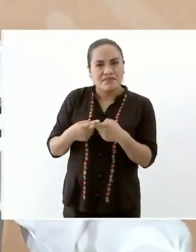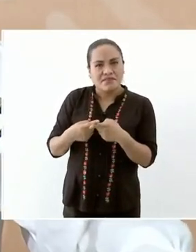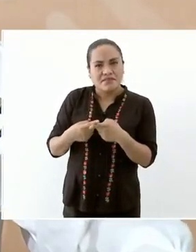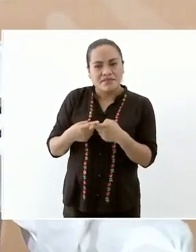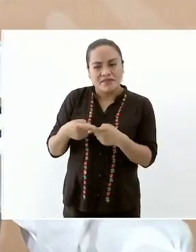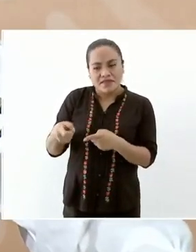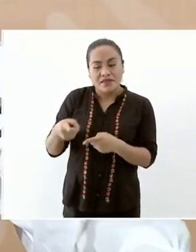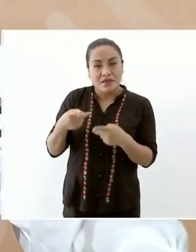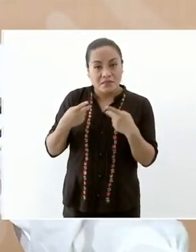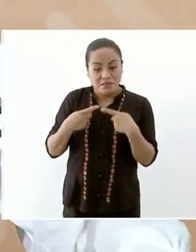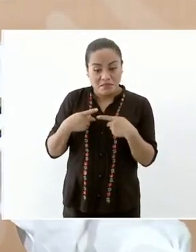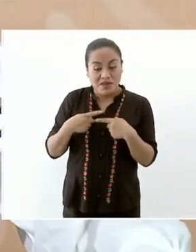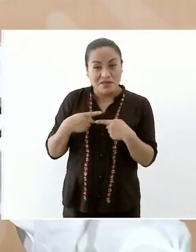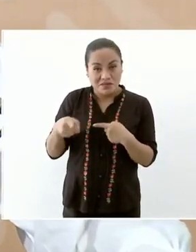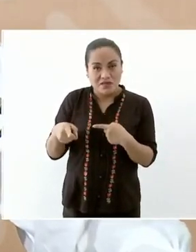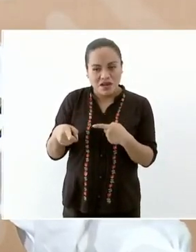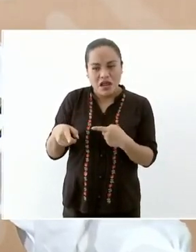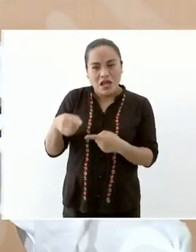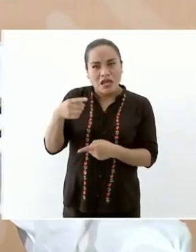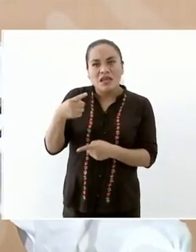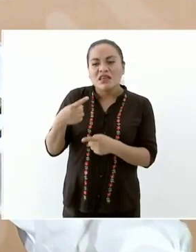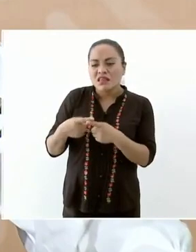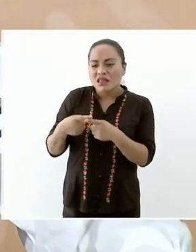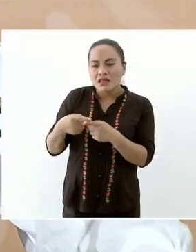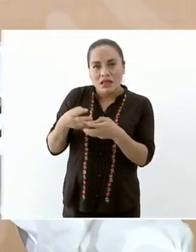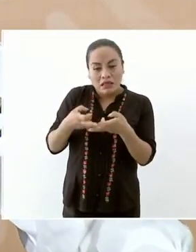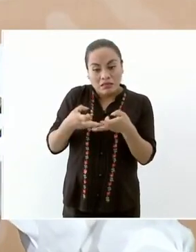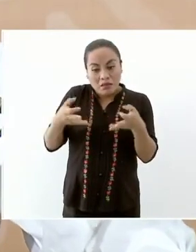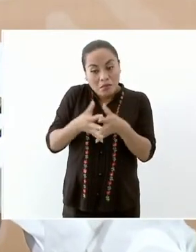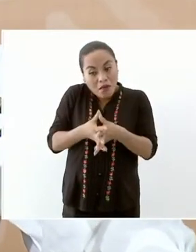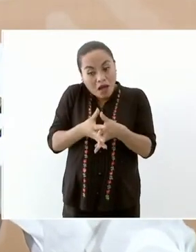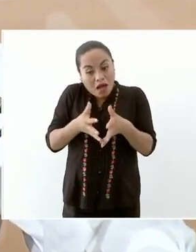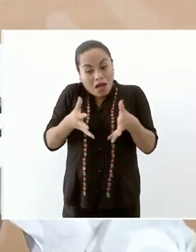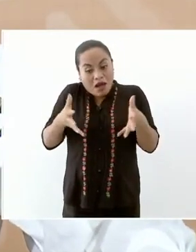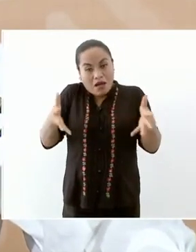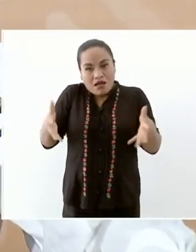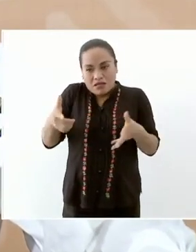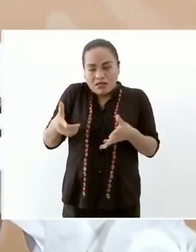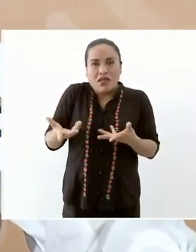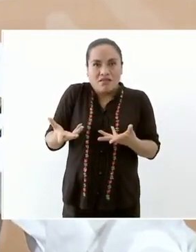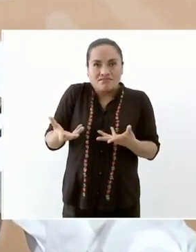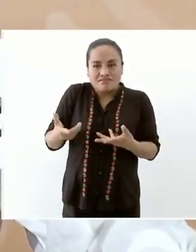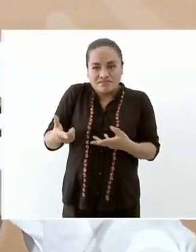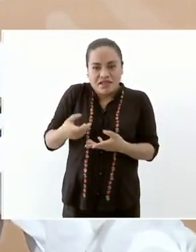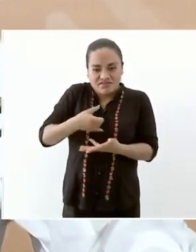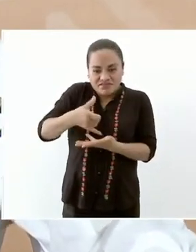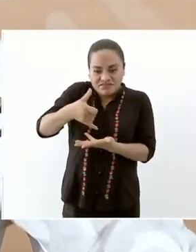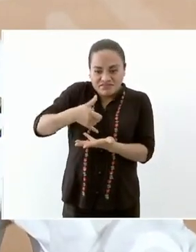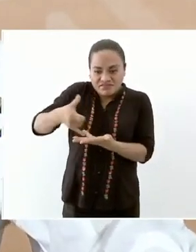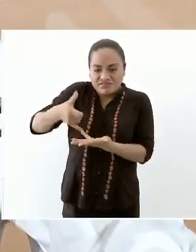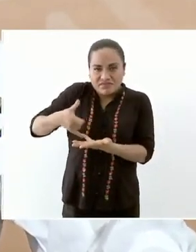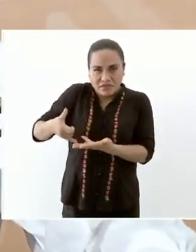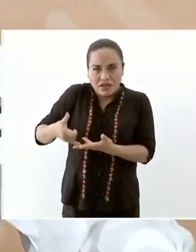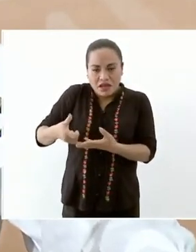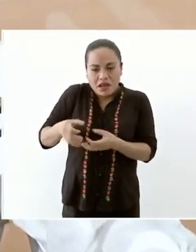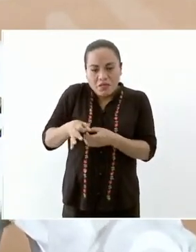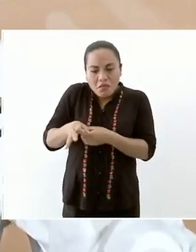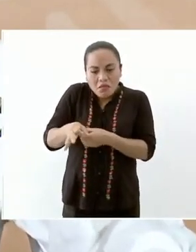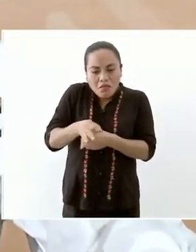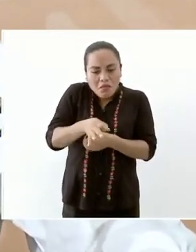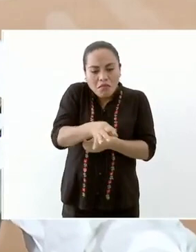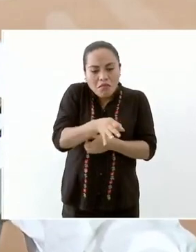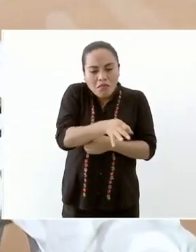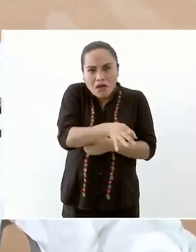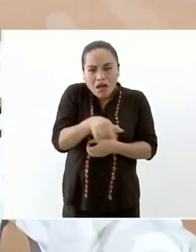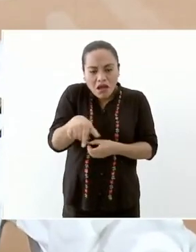productor más grande y en las comunidades indígenas ni siquiera sabían que existía